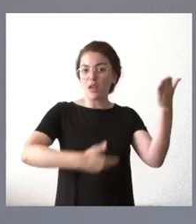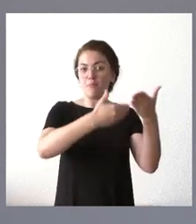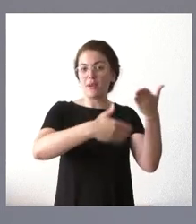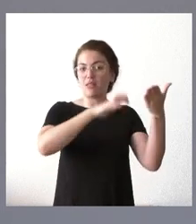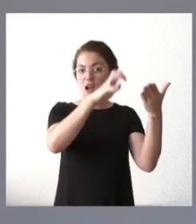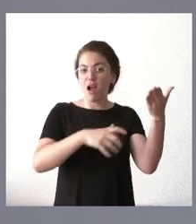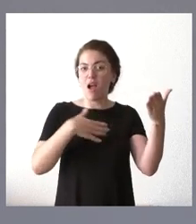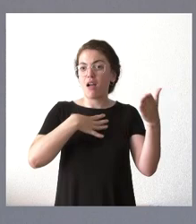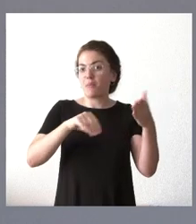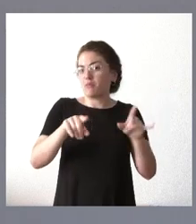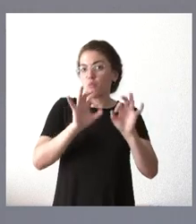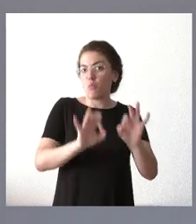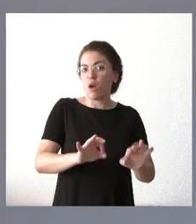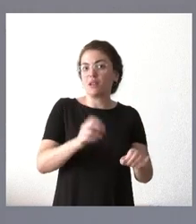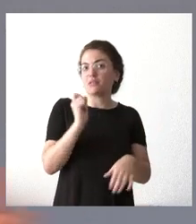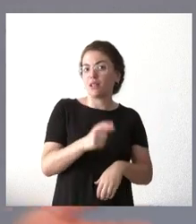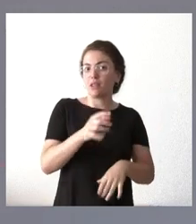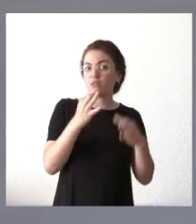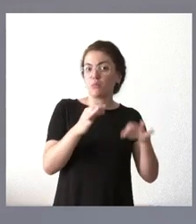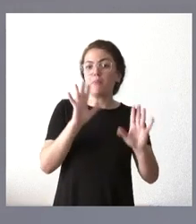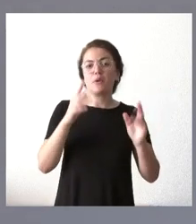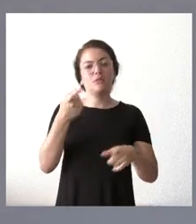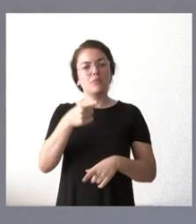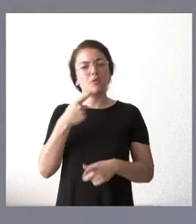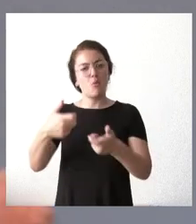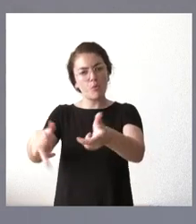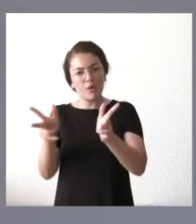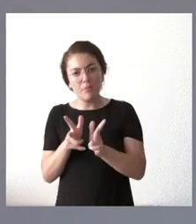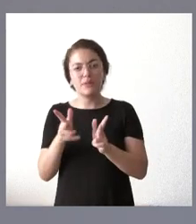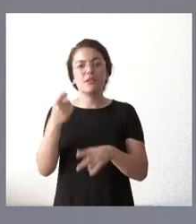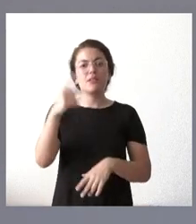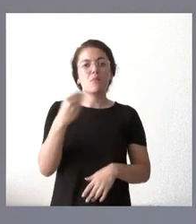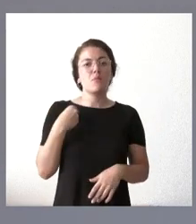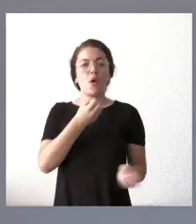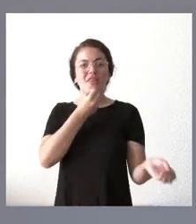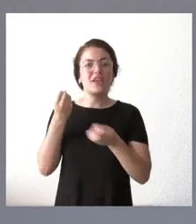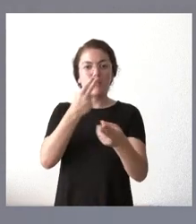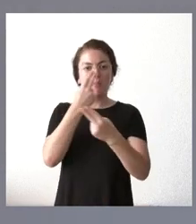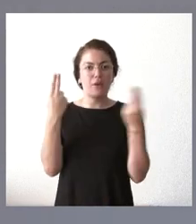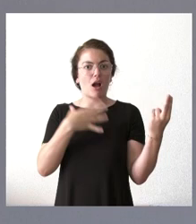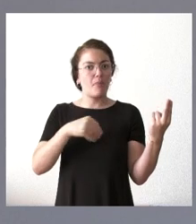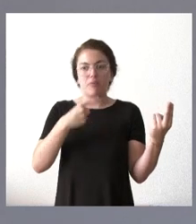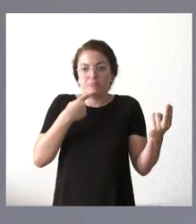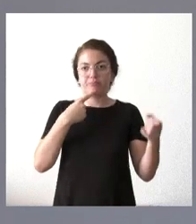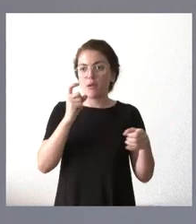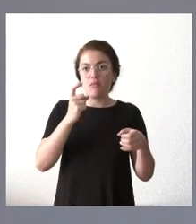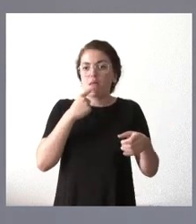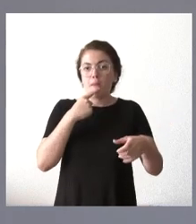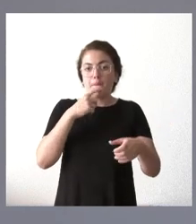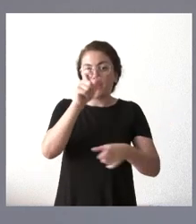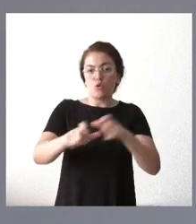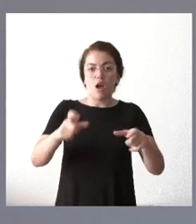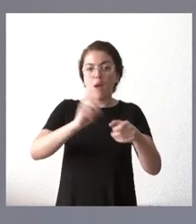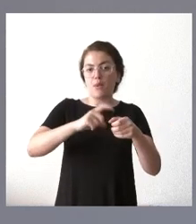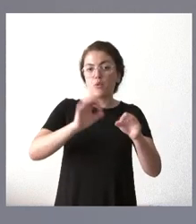normal y habitual, pero también las ruedas de prensa, como esta que estamos teniendo, las declaraciones públicas que pueda realizar cualquier miembro del Gobierno y también el uso